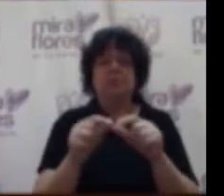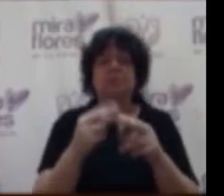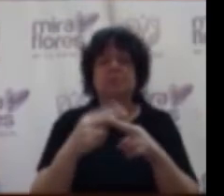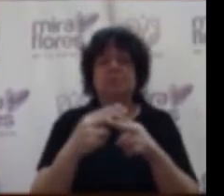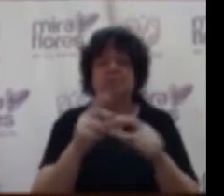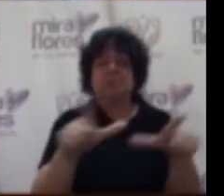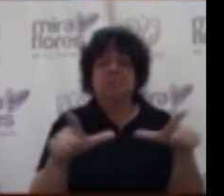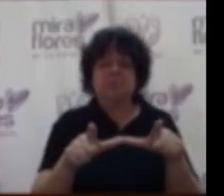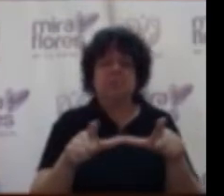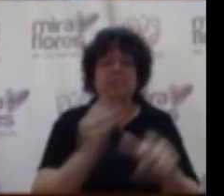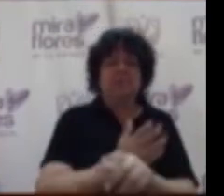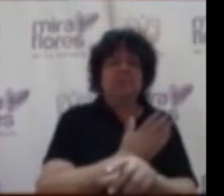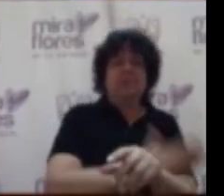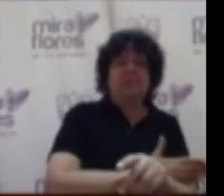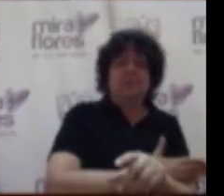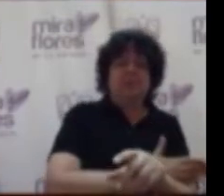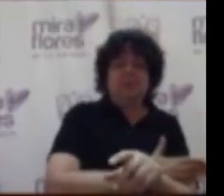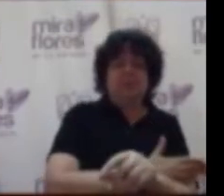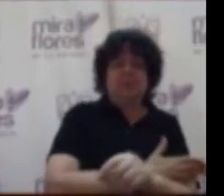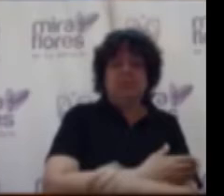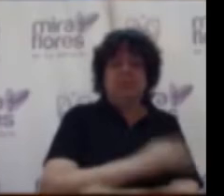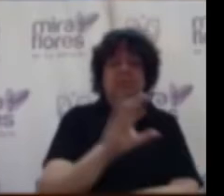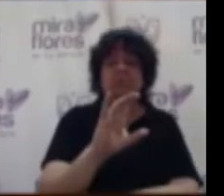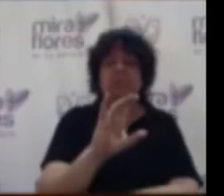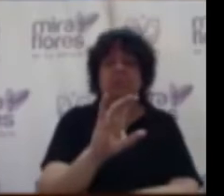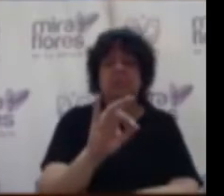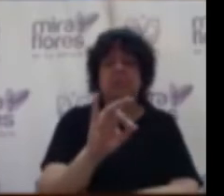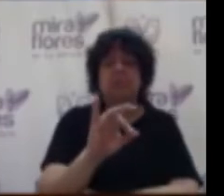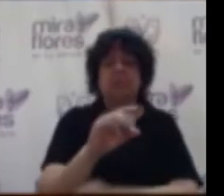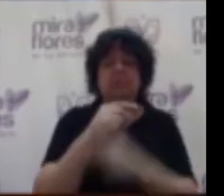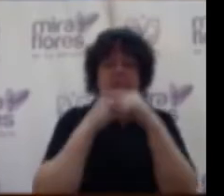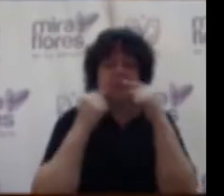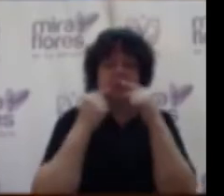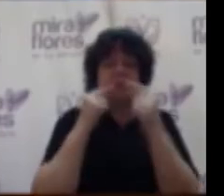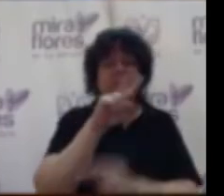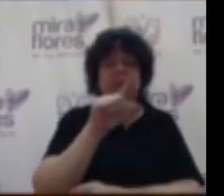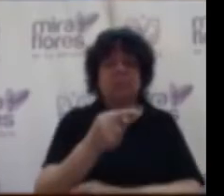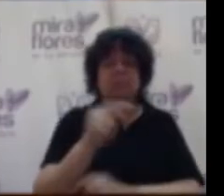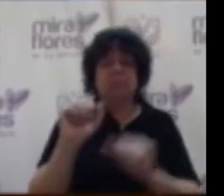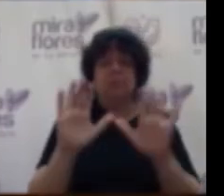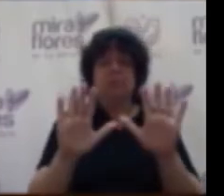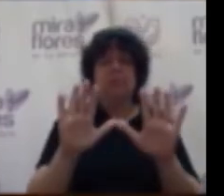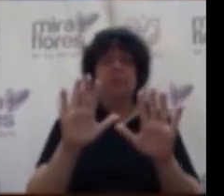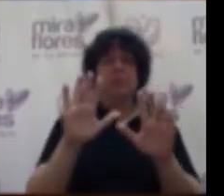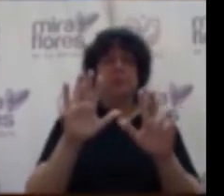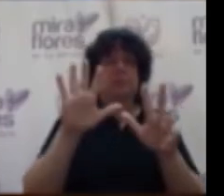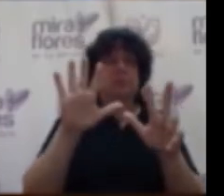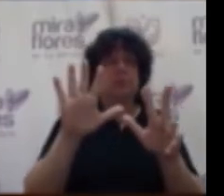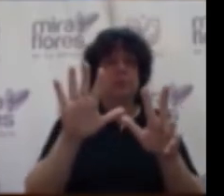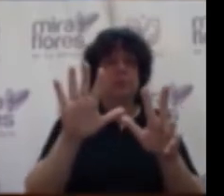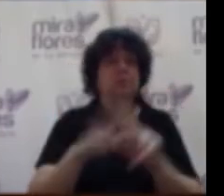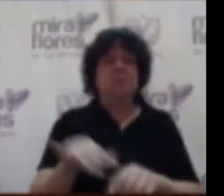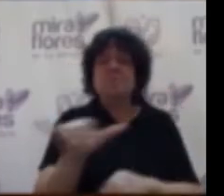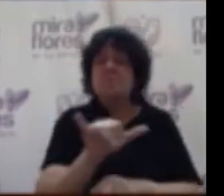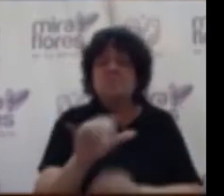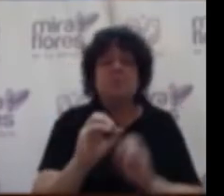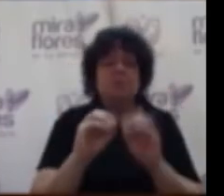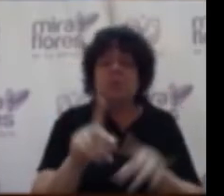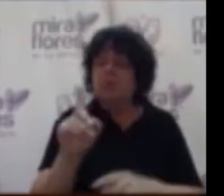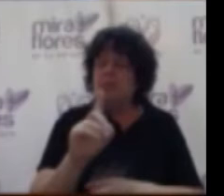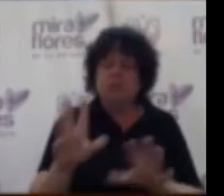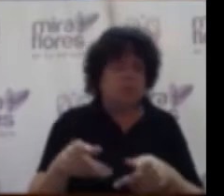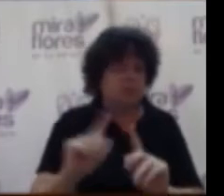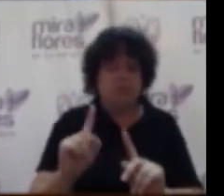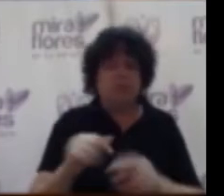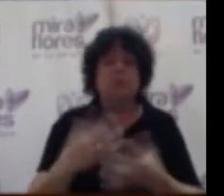como antecedentes el ocho de marzo del dos mil dieciocho también se le declaró improcedente